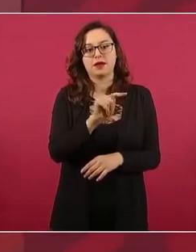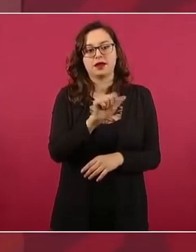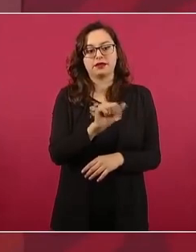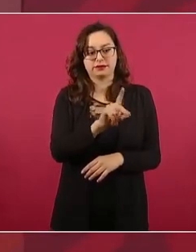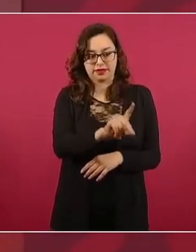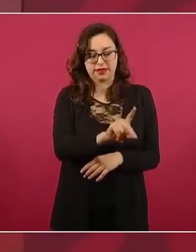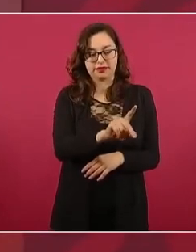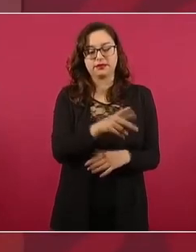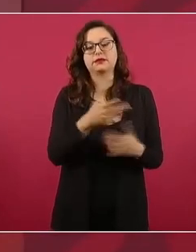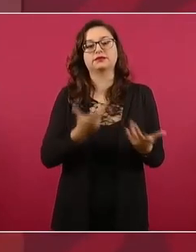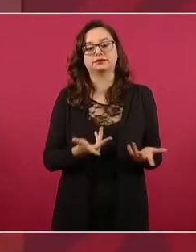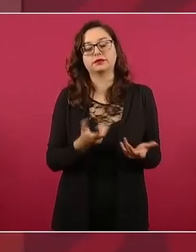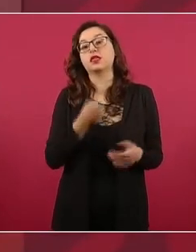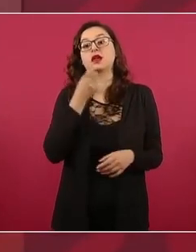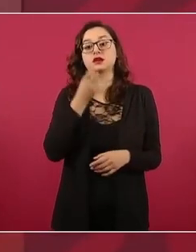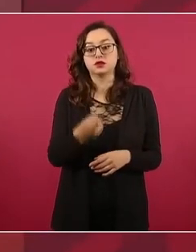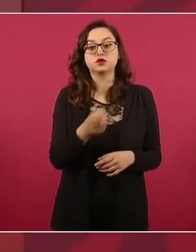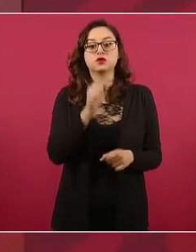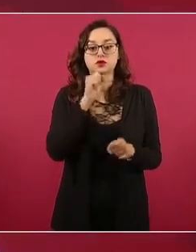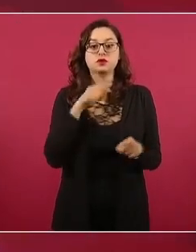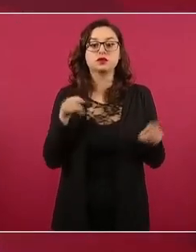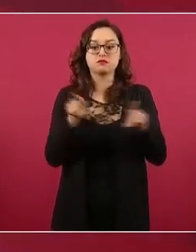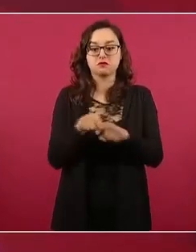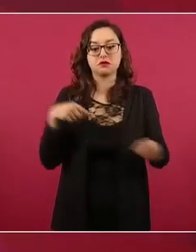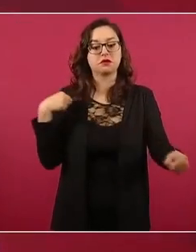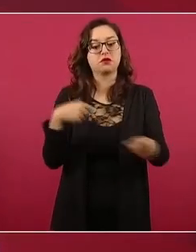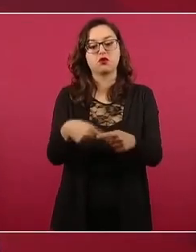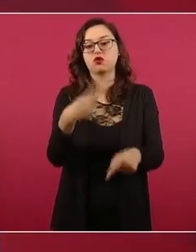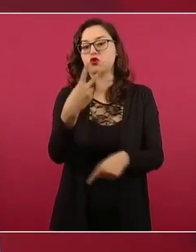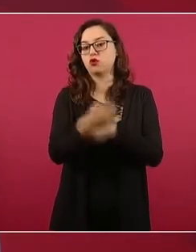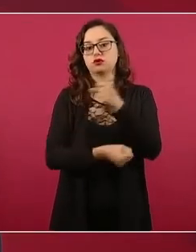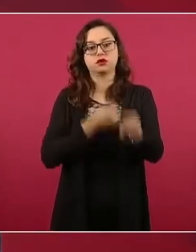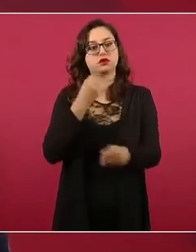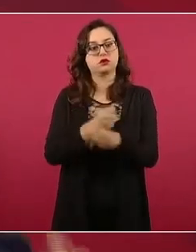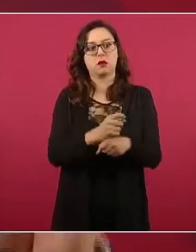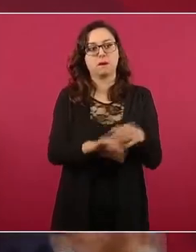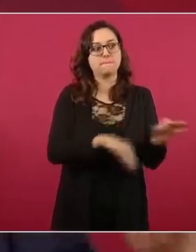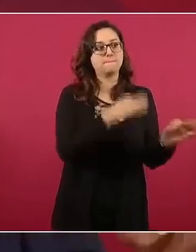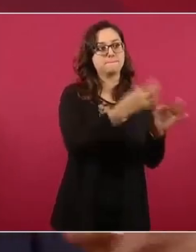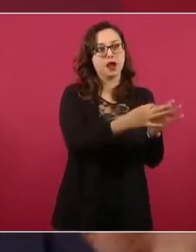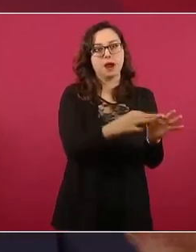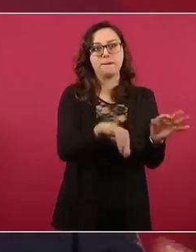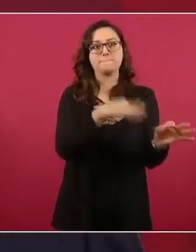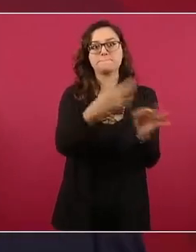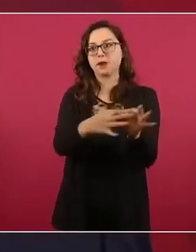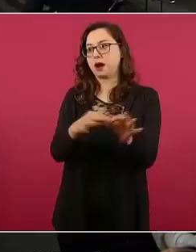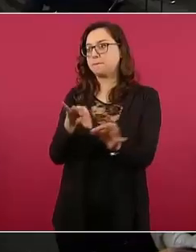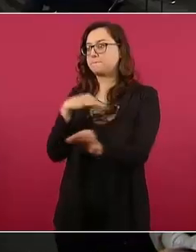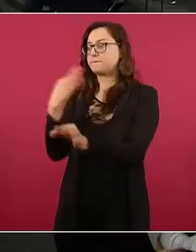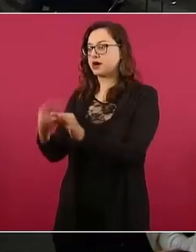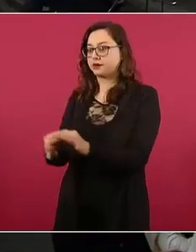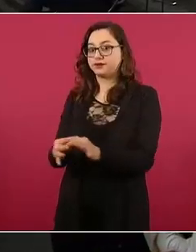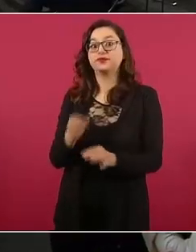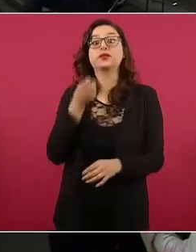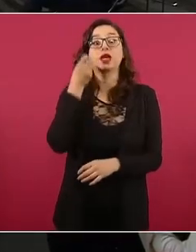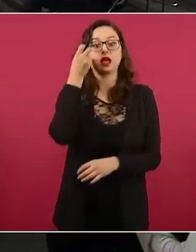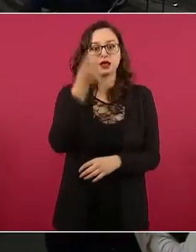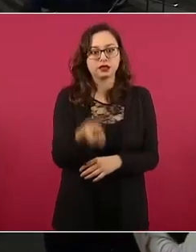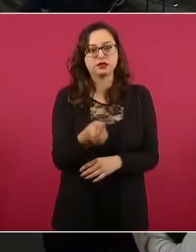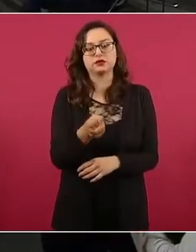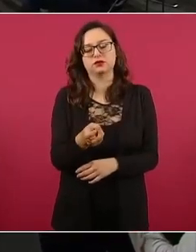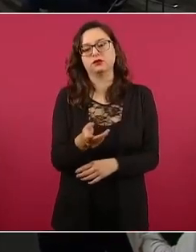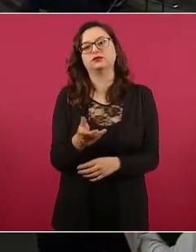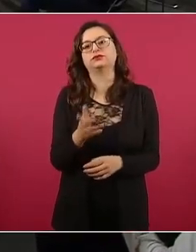tener concluida antes de que termine el gobierno. Entonces, con esto se